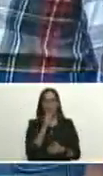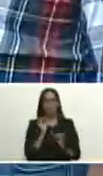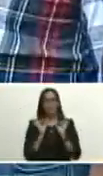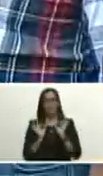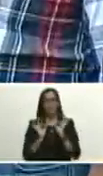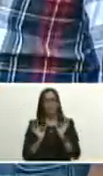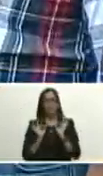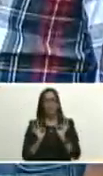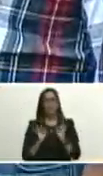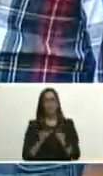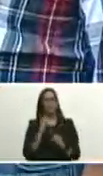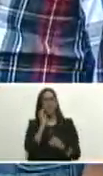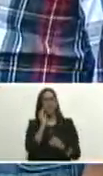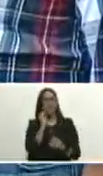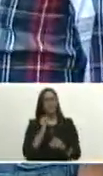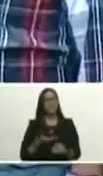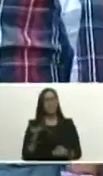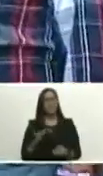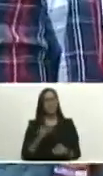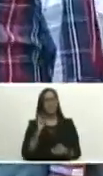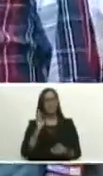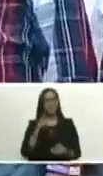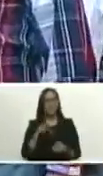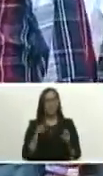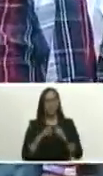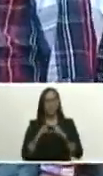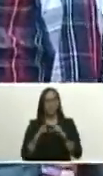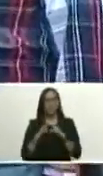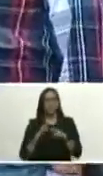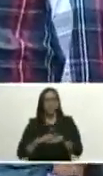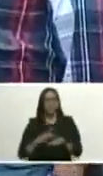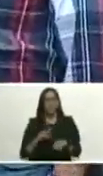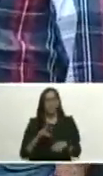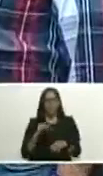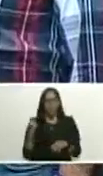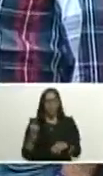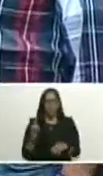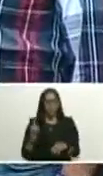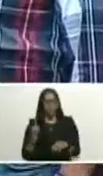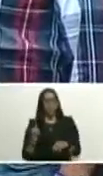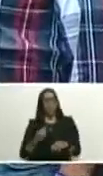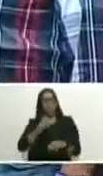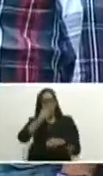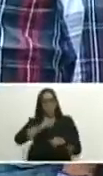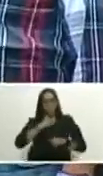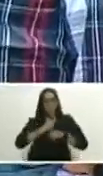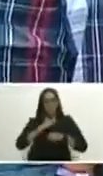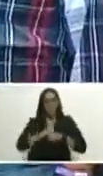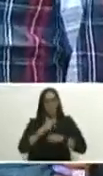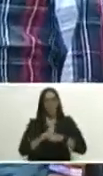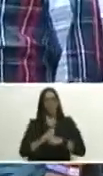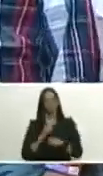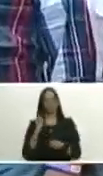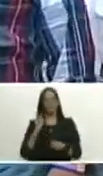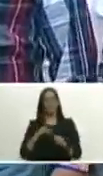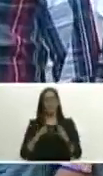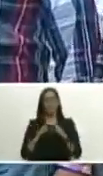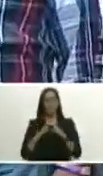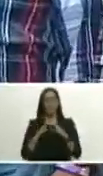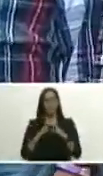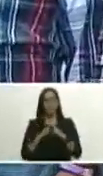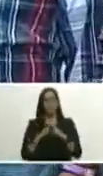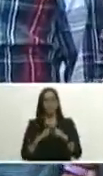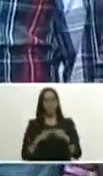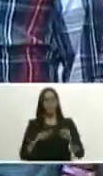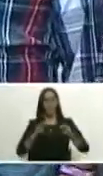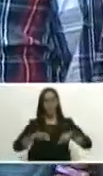experiencia importante que yo sé que usted la conoce porque también no solo es hombre trabajador sino que conoce el campo y una vez más